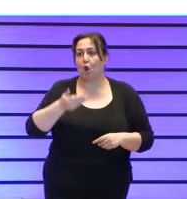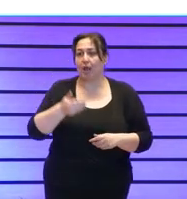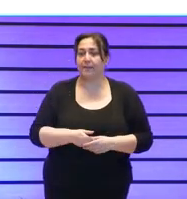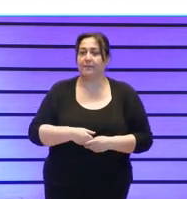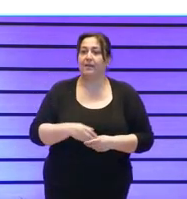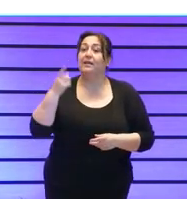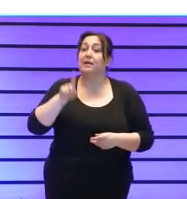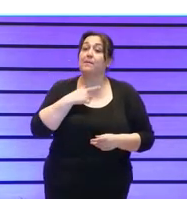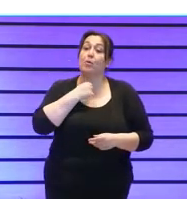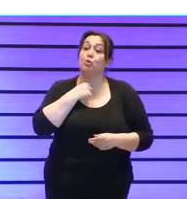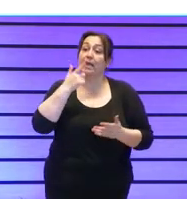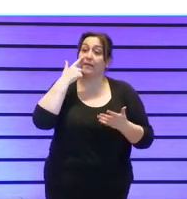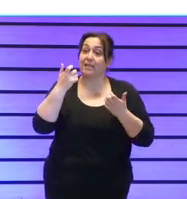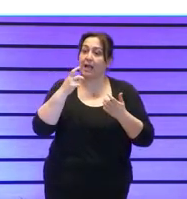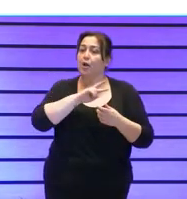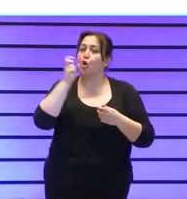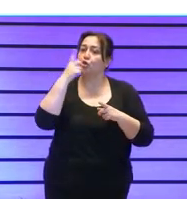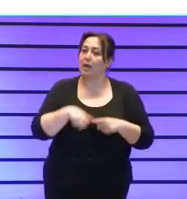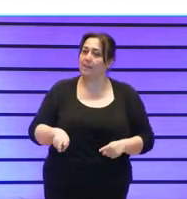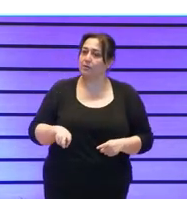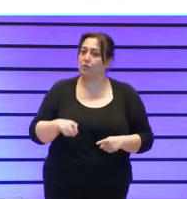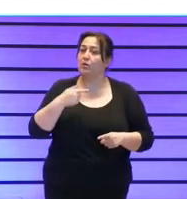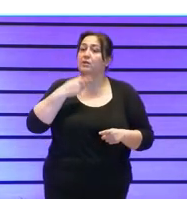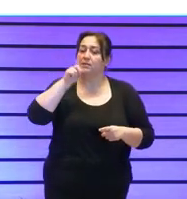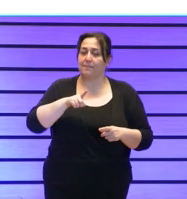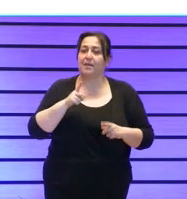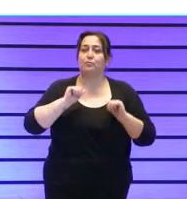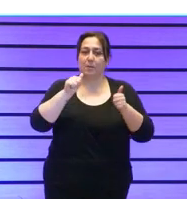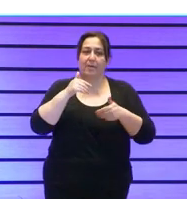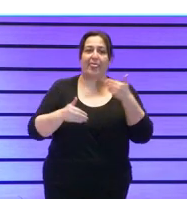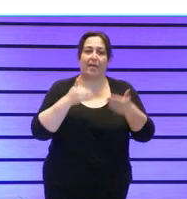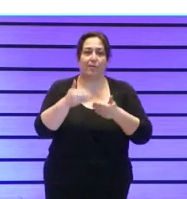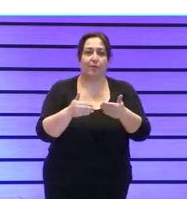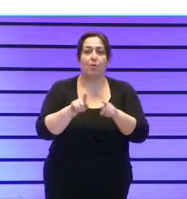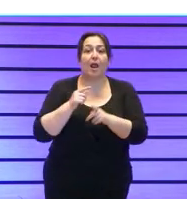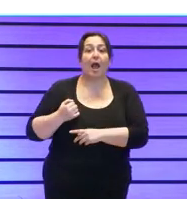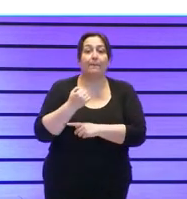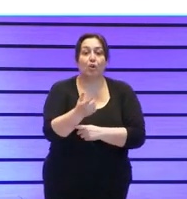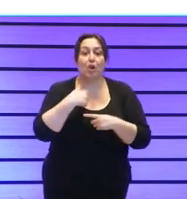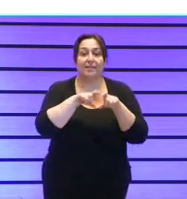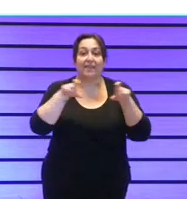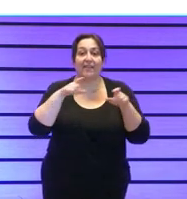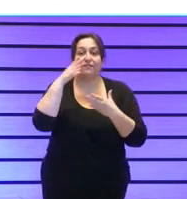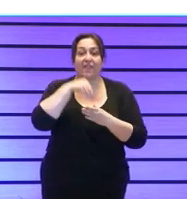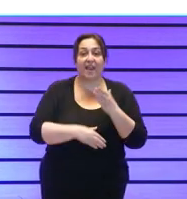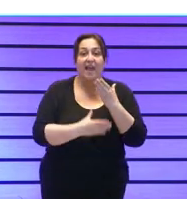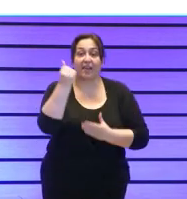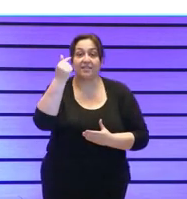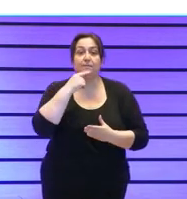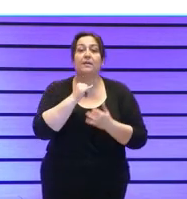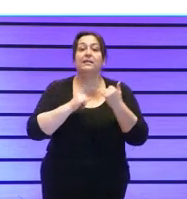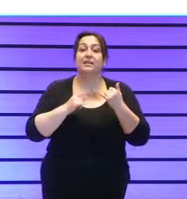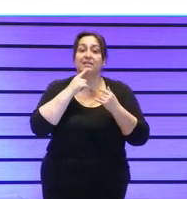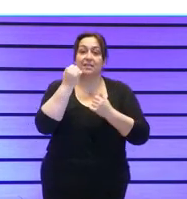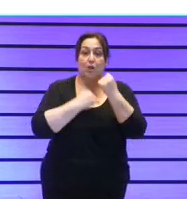y también me gustaría destacar otro de los elementos que hemos puesto en rodaje que es el apoyo a las entidades federadas en crisis de gestión